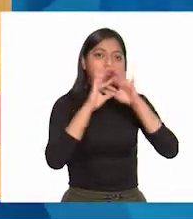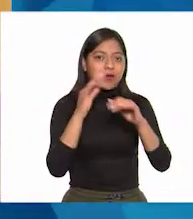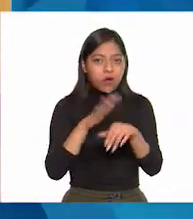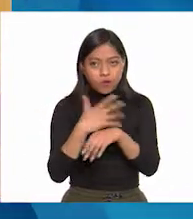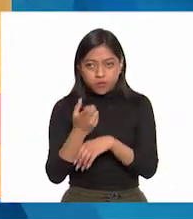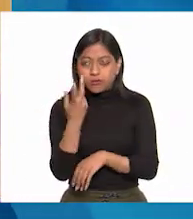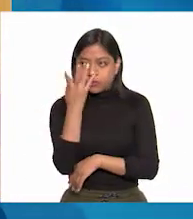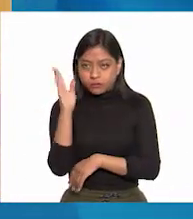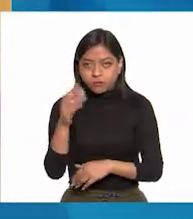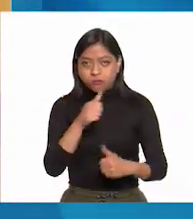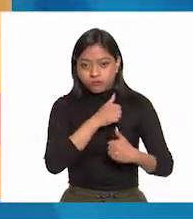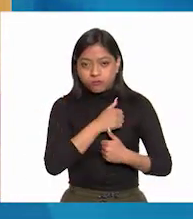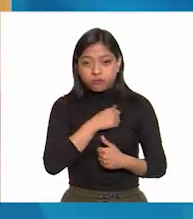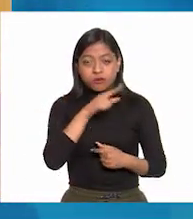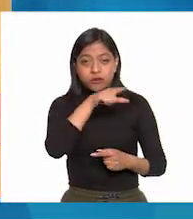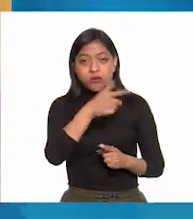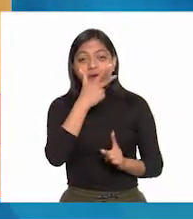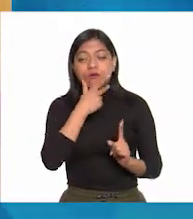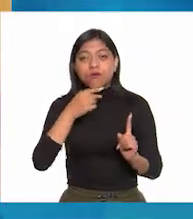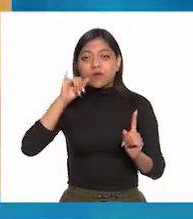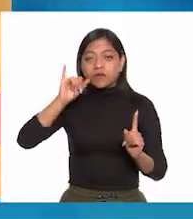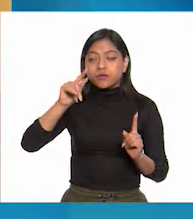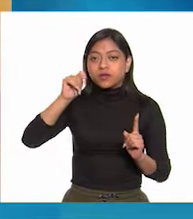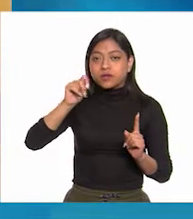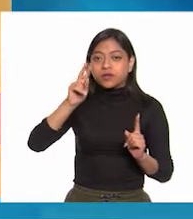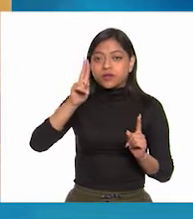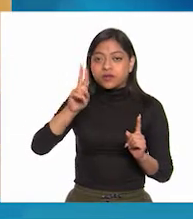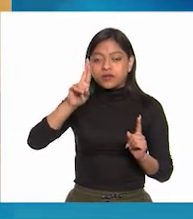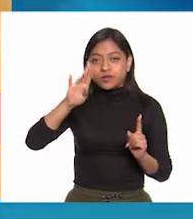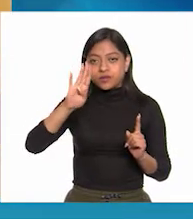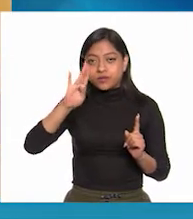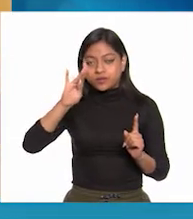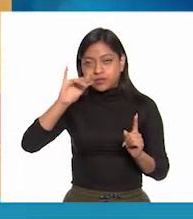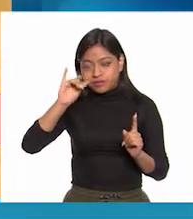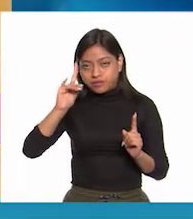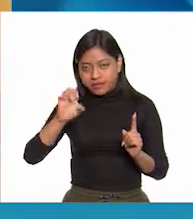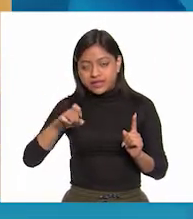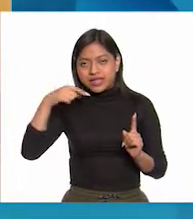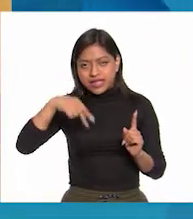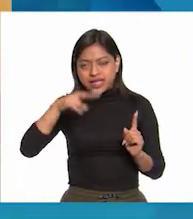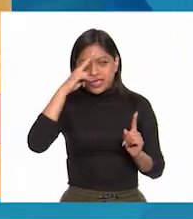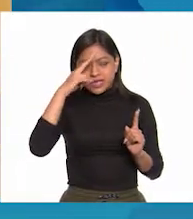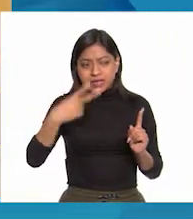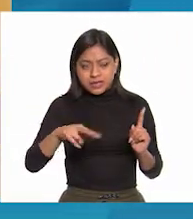reconocieran a Iturbide como el primer jefe de los ejércitos nacionales.